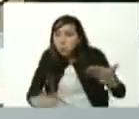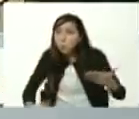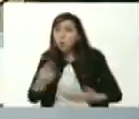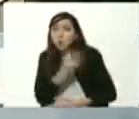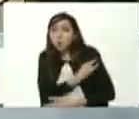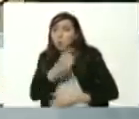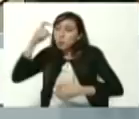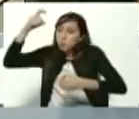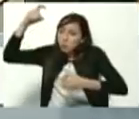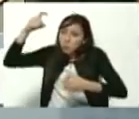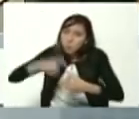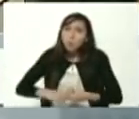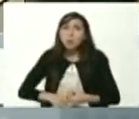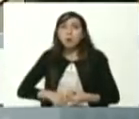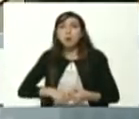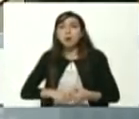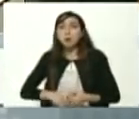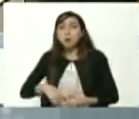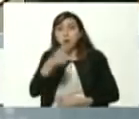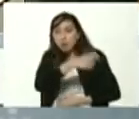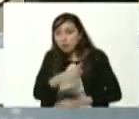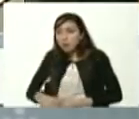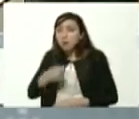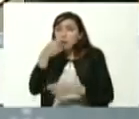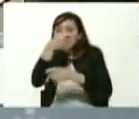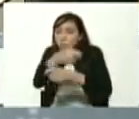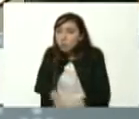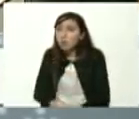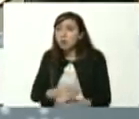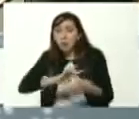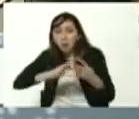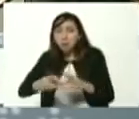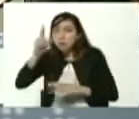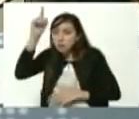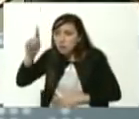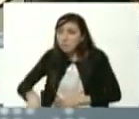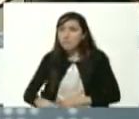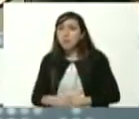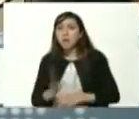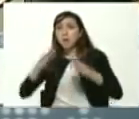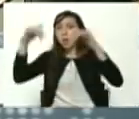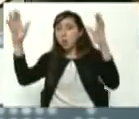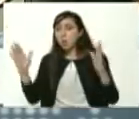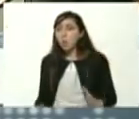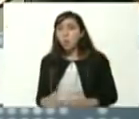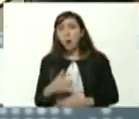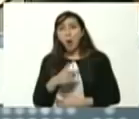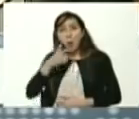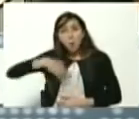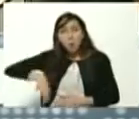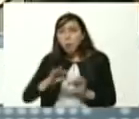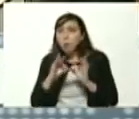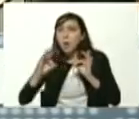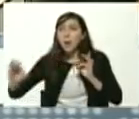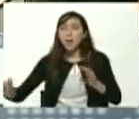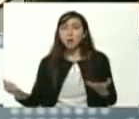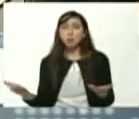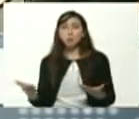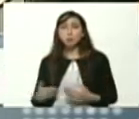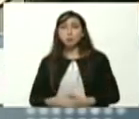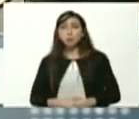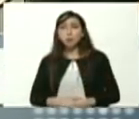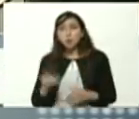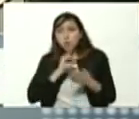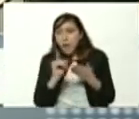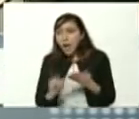para incorporar a los bachilleres que viven en los barrios en los caseríos en los pueblos más apartados tomar sus